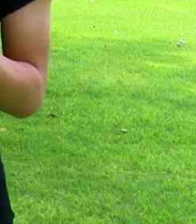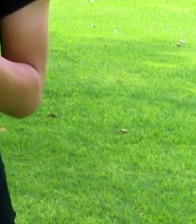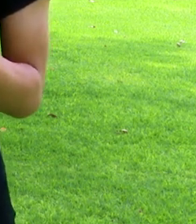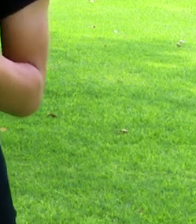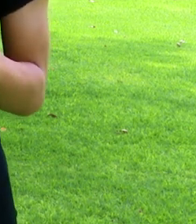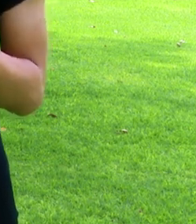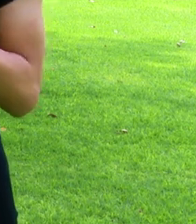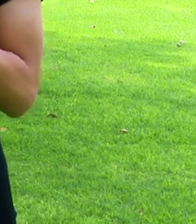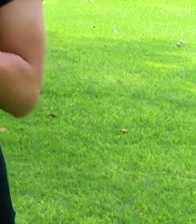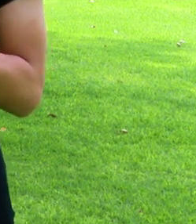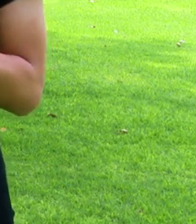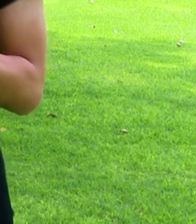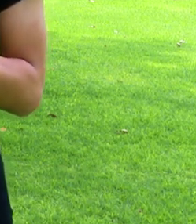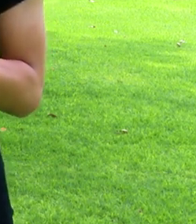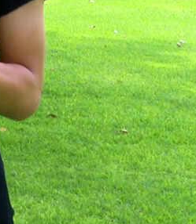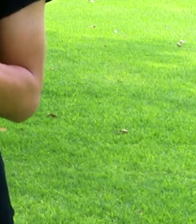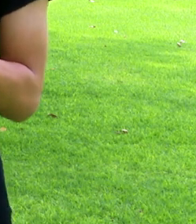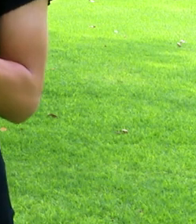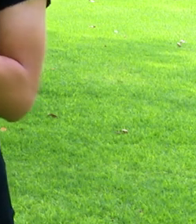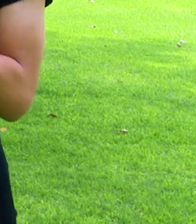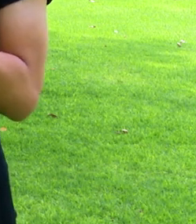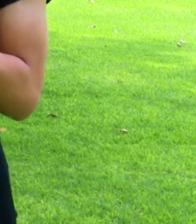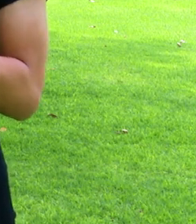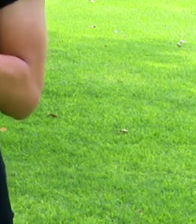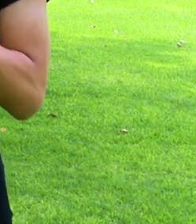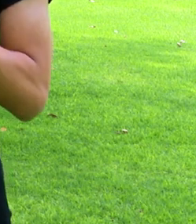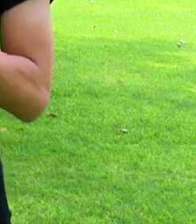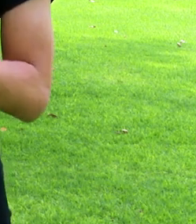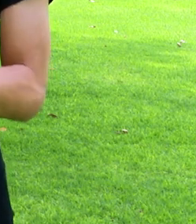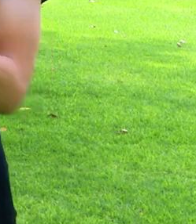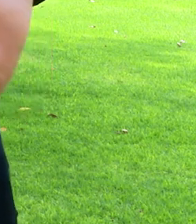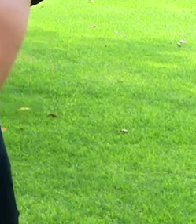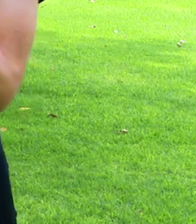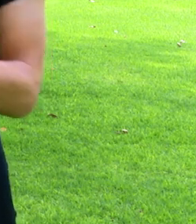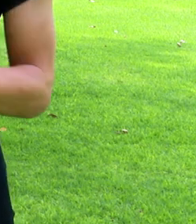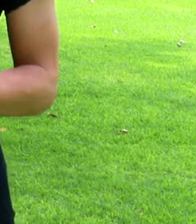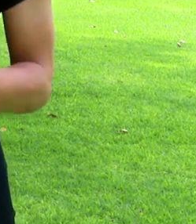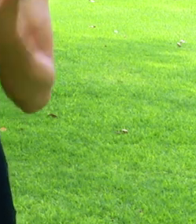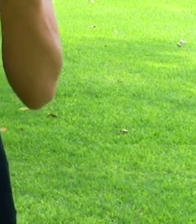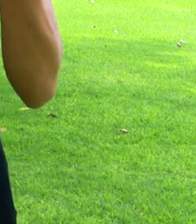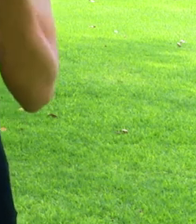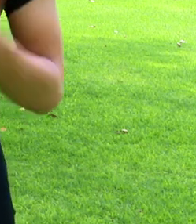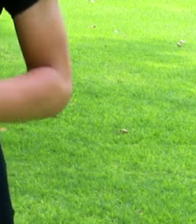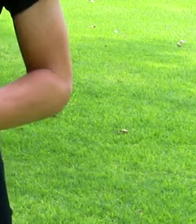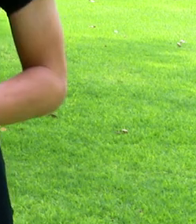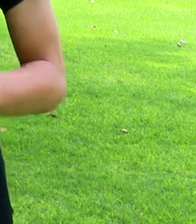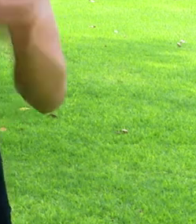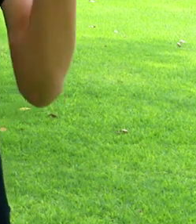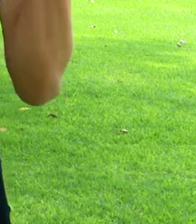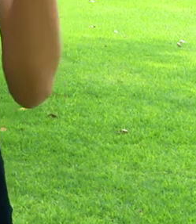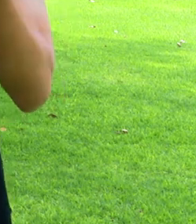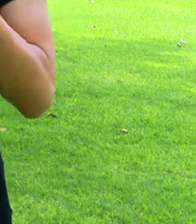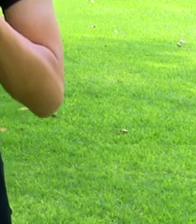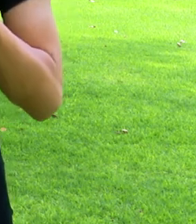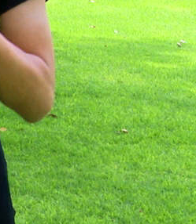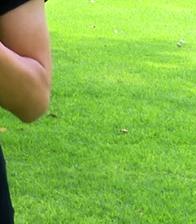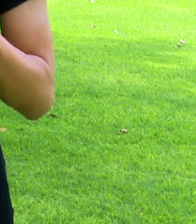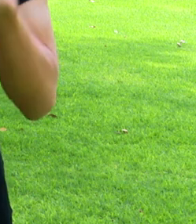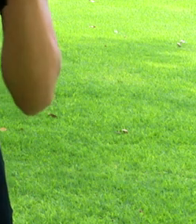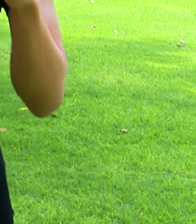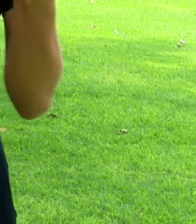La verdad es que me sentía, a veces me sentía muy aburrido porque no entendía nada, hablaban las maestras.